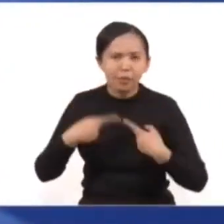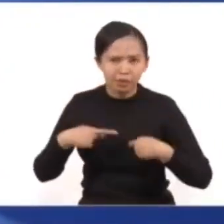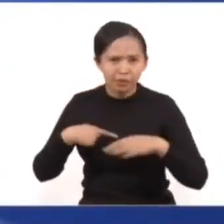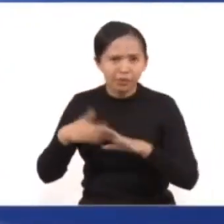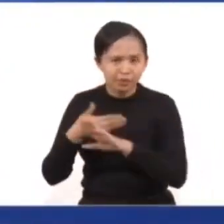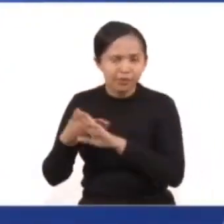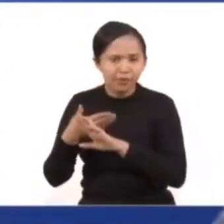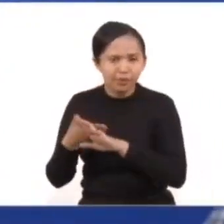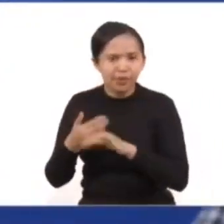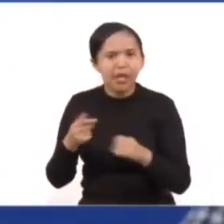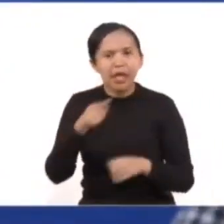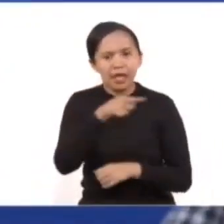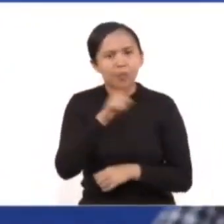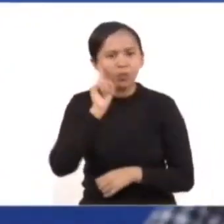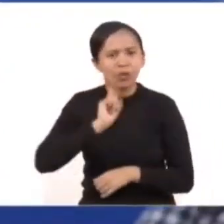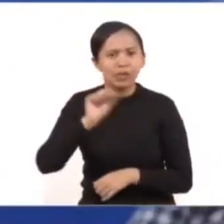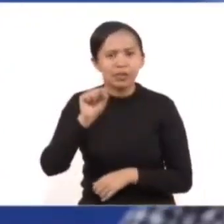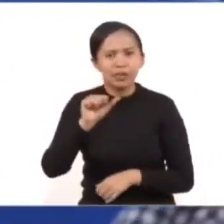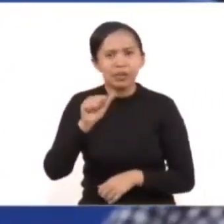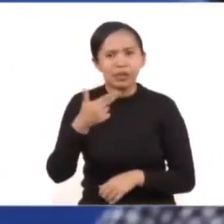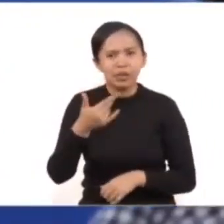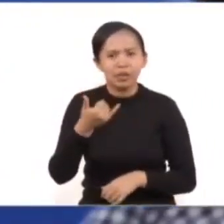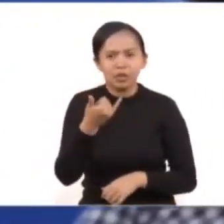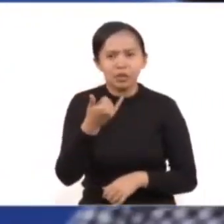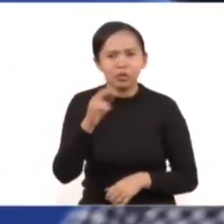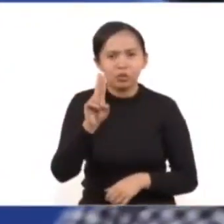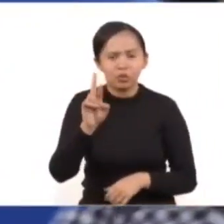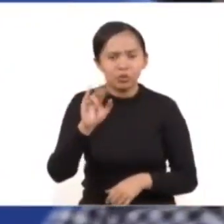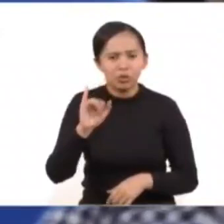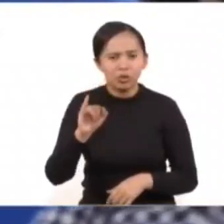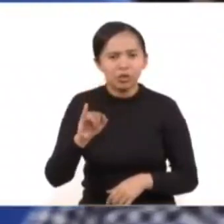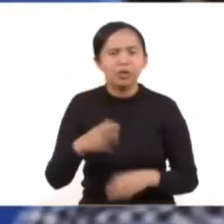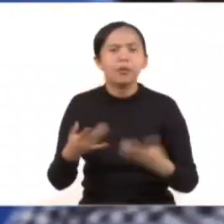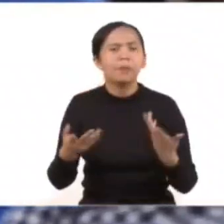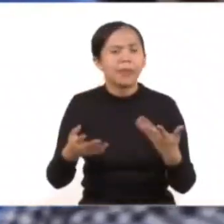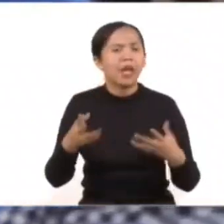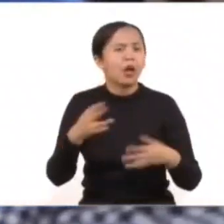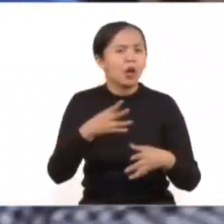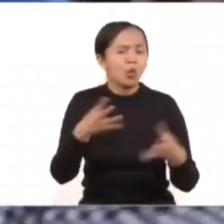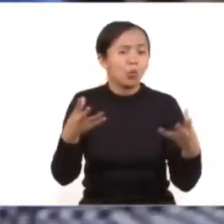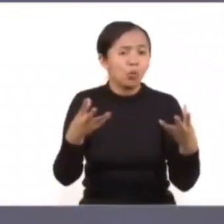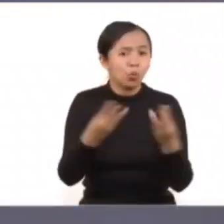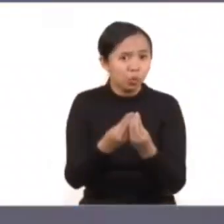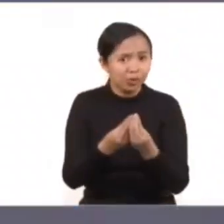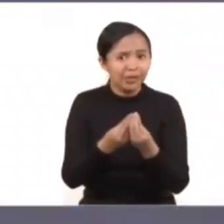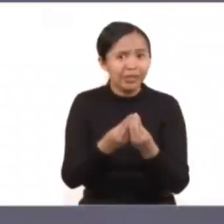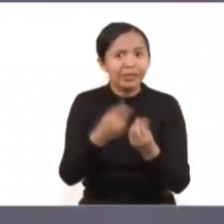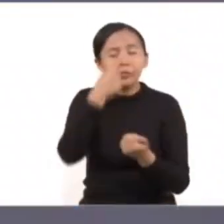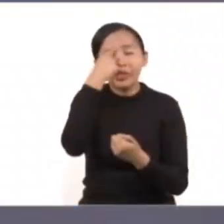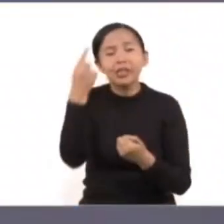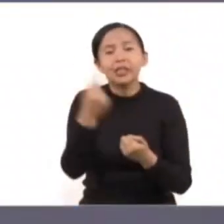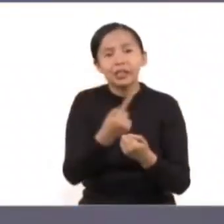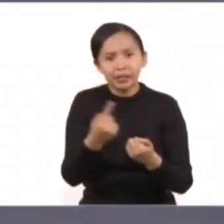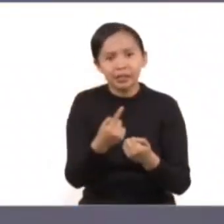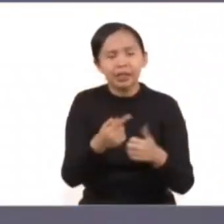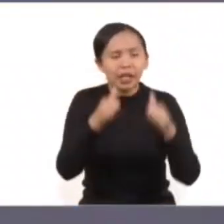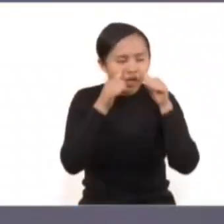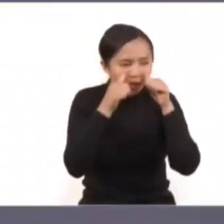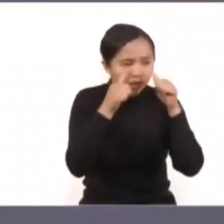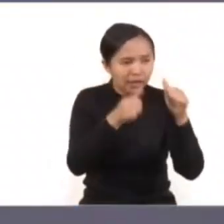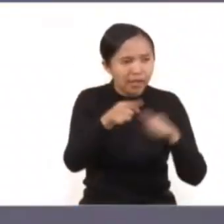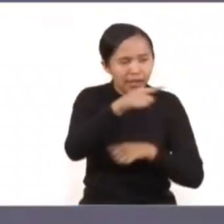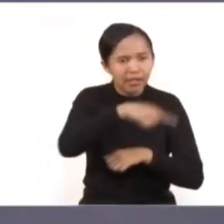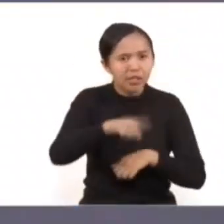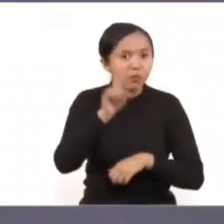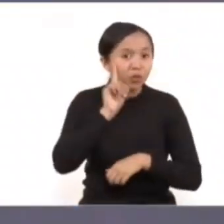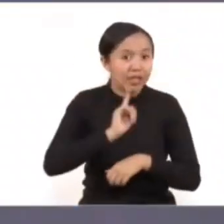la maestra Sayuri y a todo su equipo, con quienes nos hemos coordinado directamente para dar acompañamiento a las mujeres que deseen presentar una